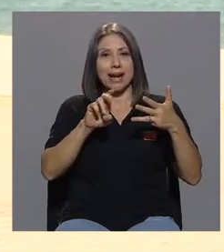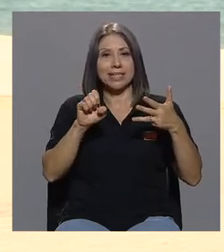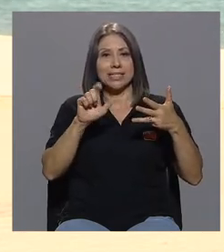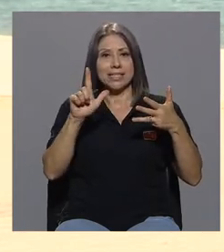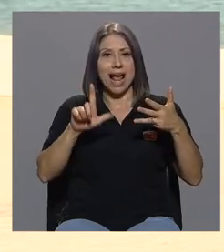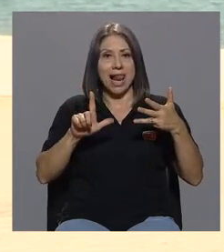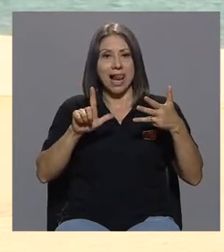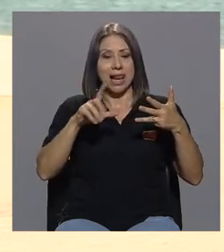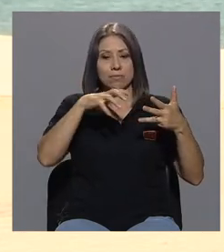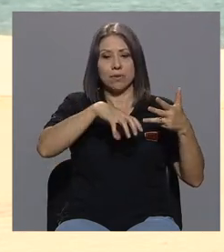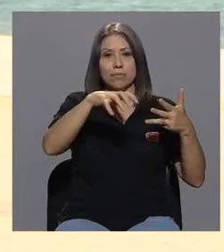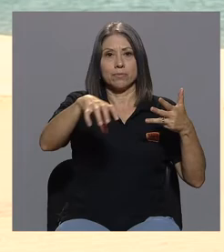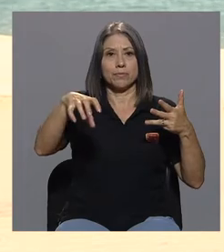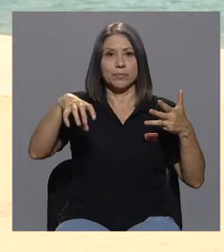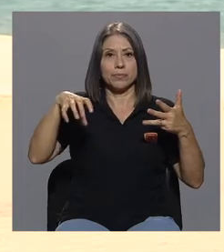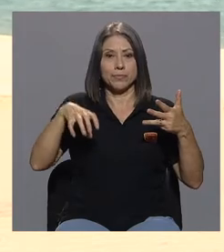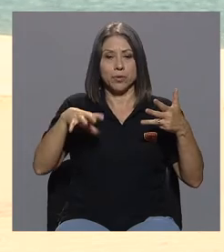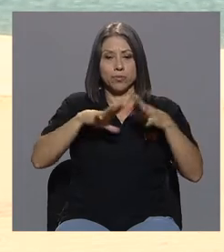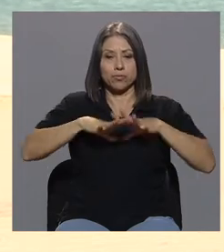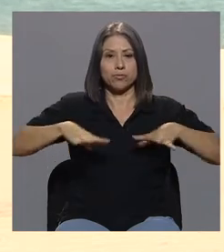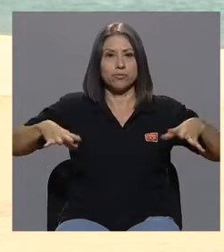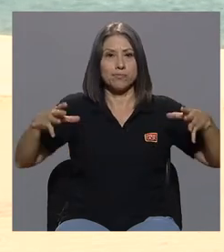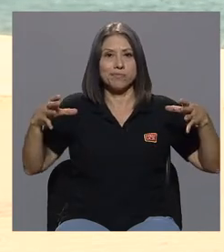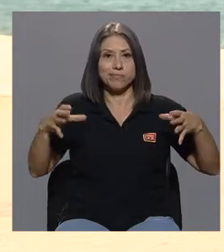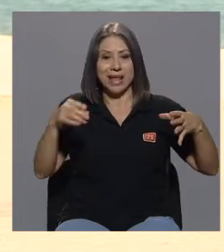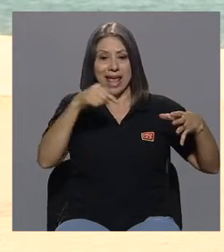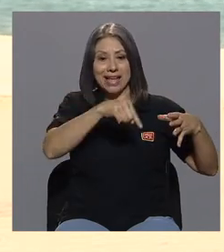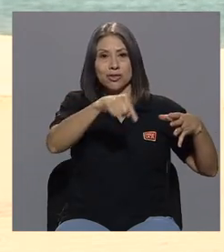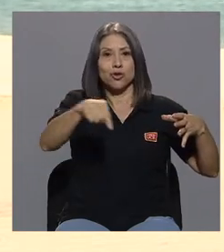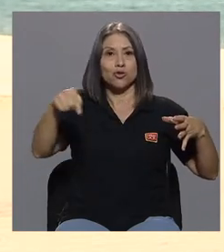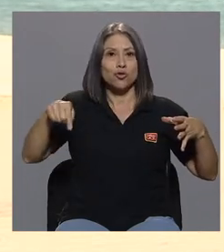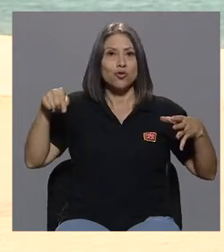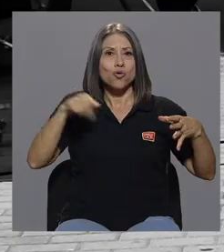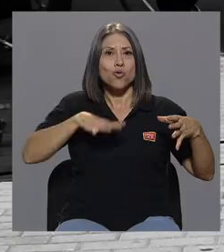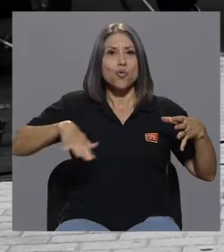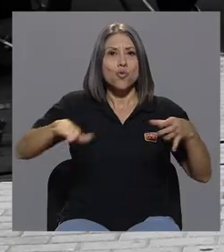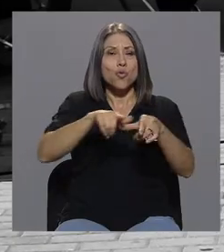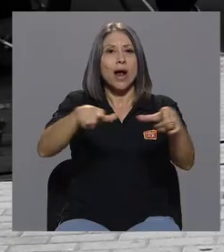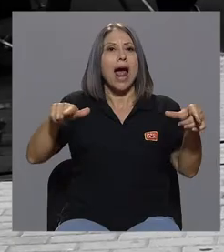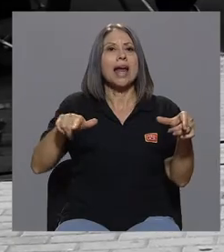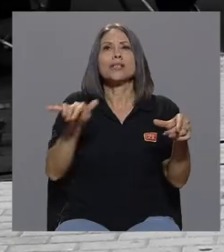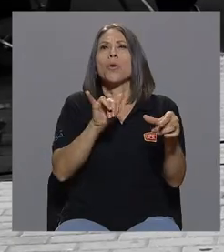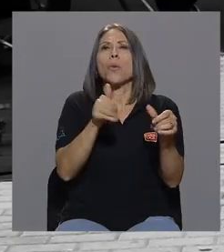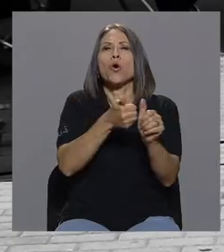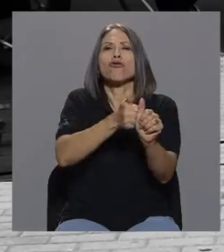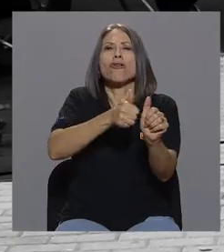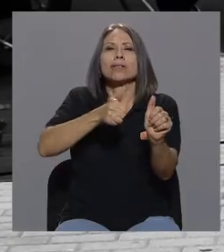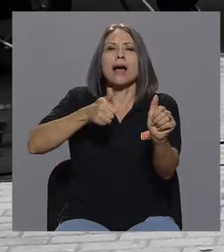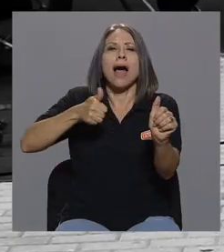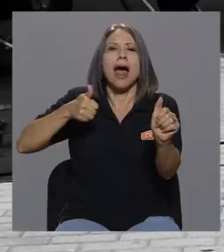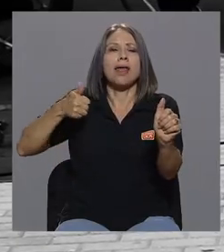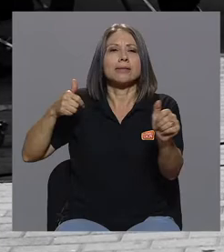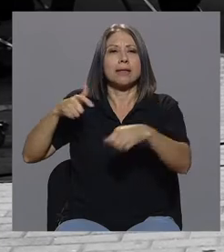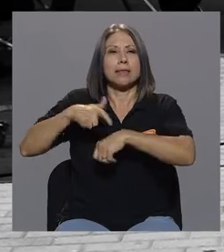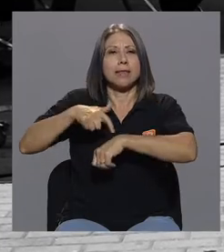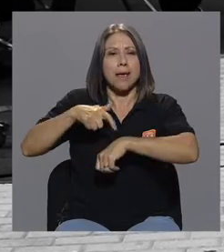han quedado rezagadas en el tiempo, de verdad, y las condiciones de